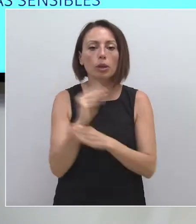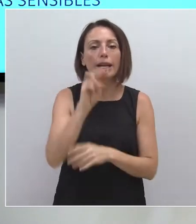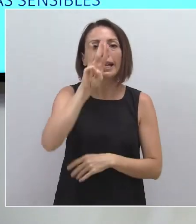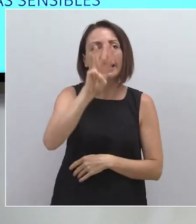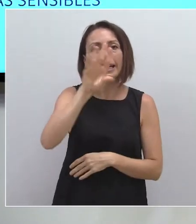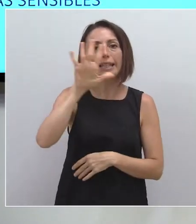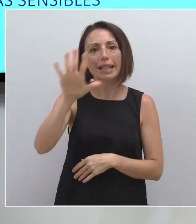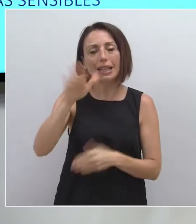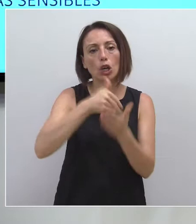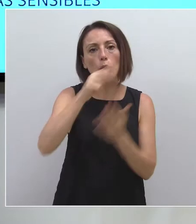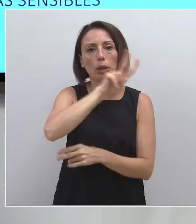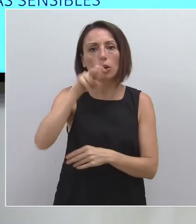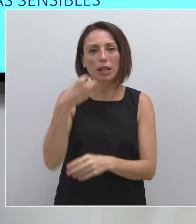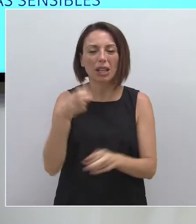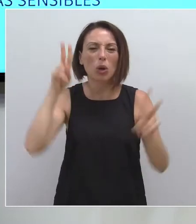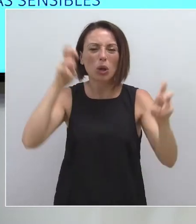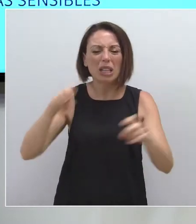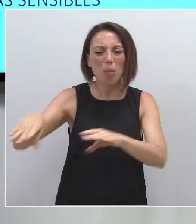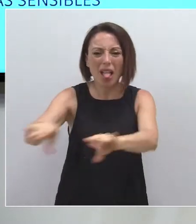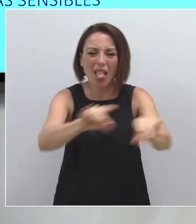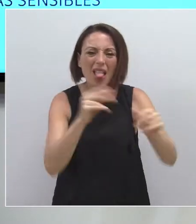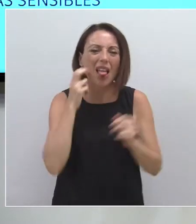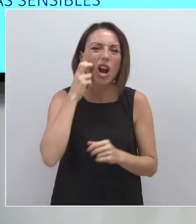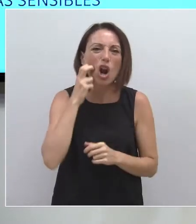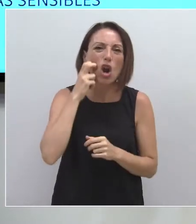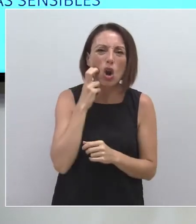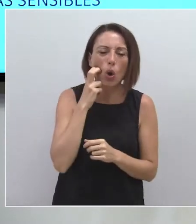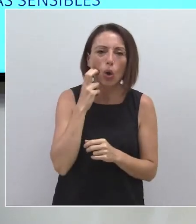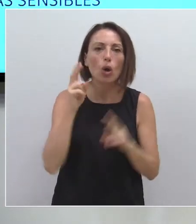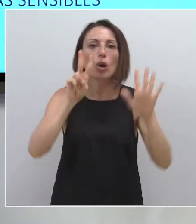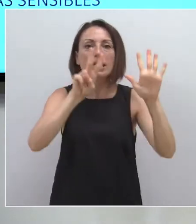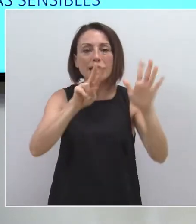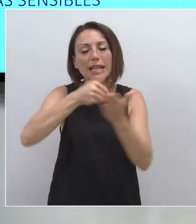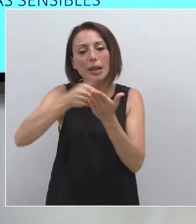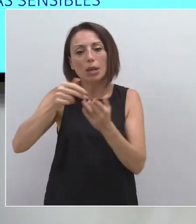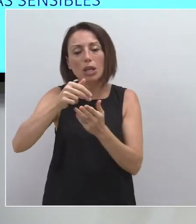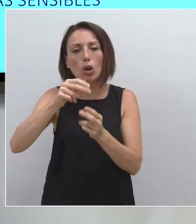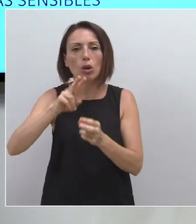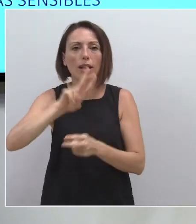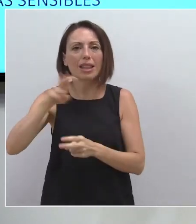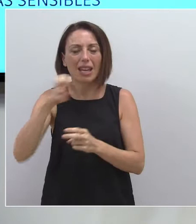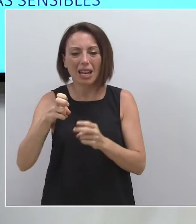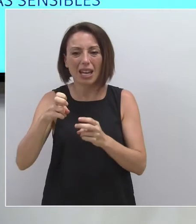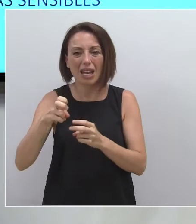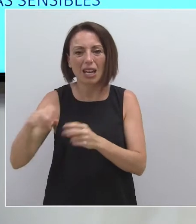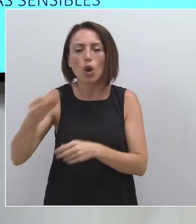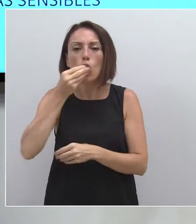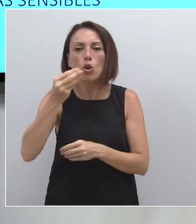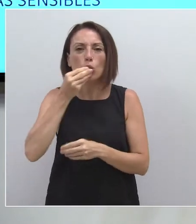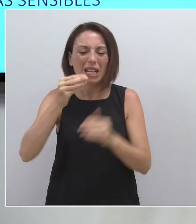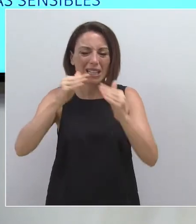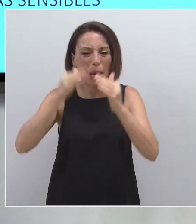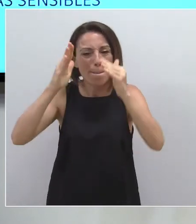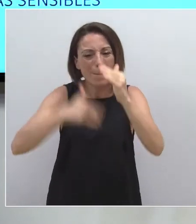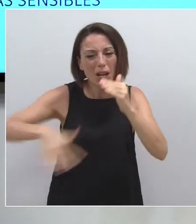millones de euros para la gestión de lodos o de 7 millones de euros para la reducción de nutrientes en zonas sensibles.